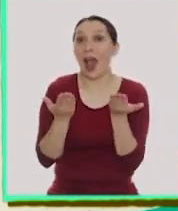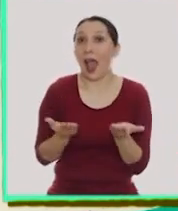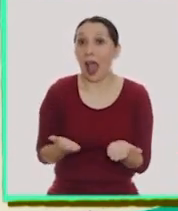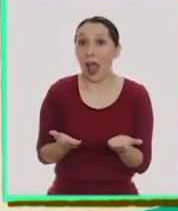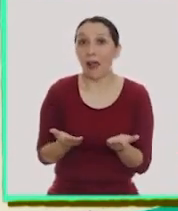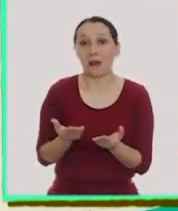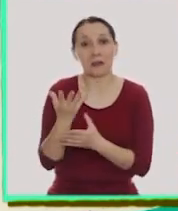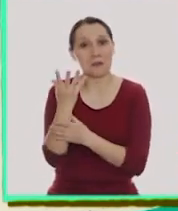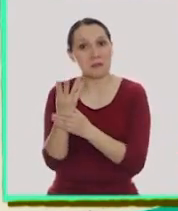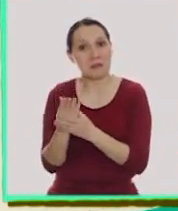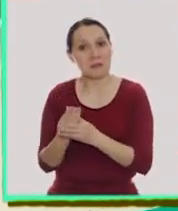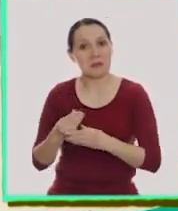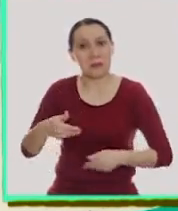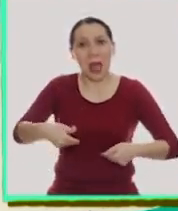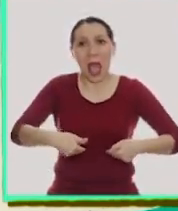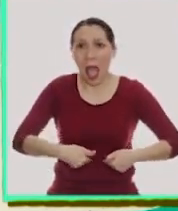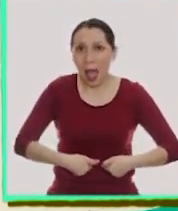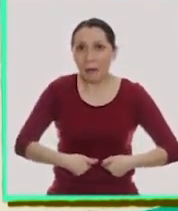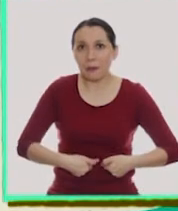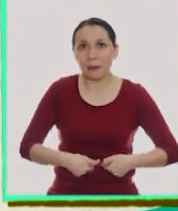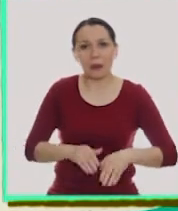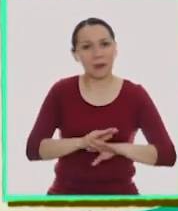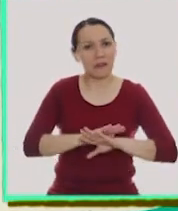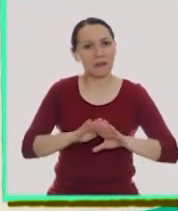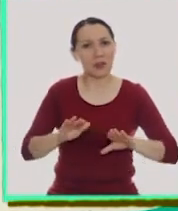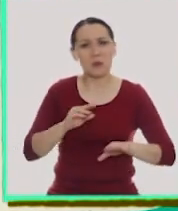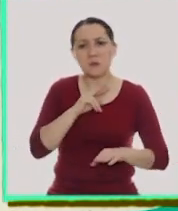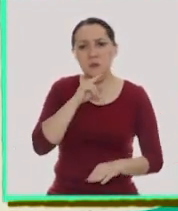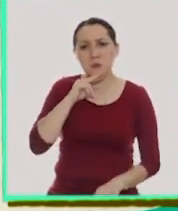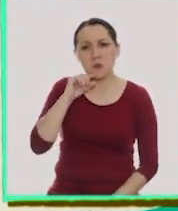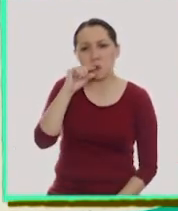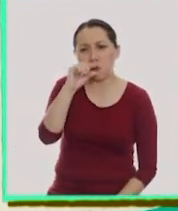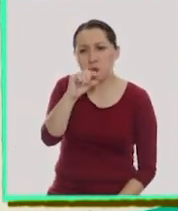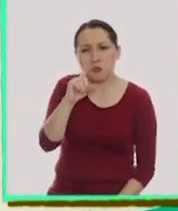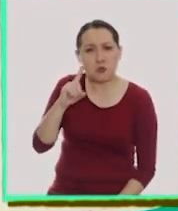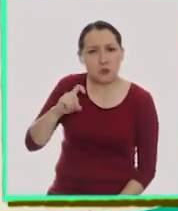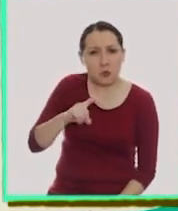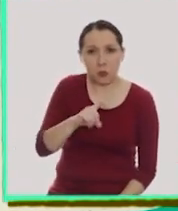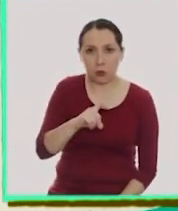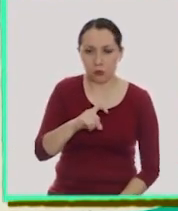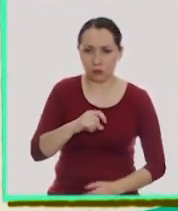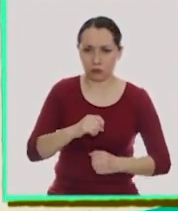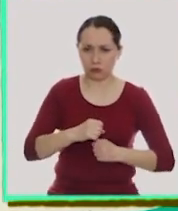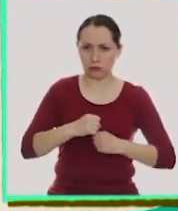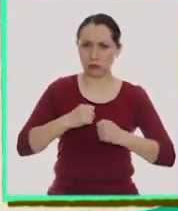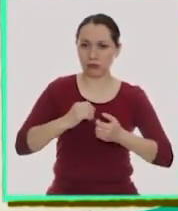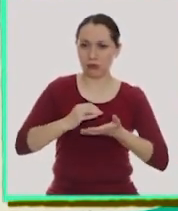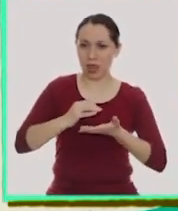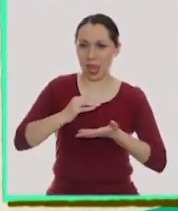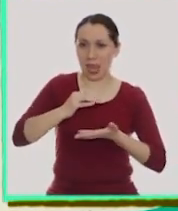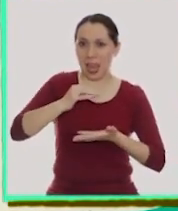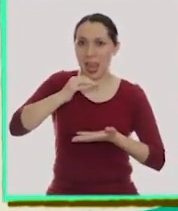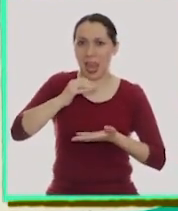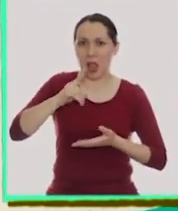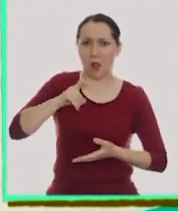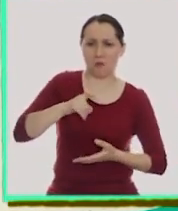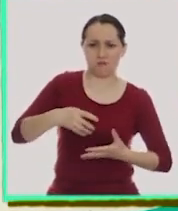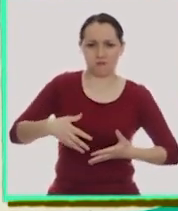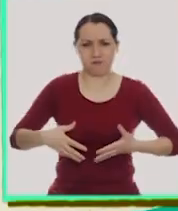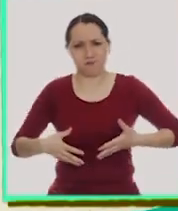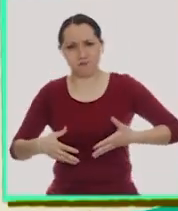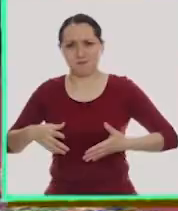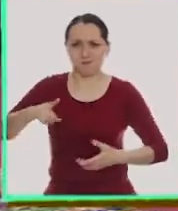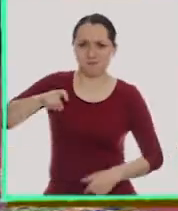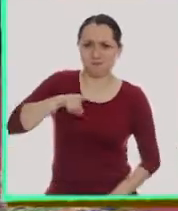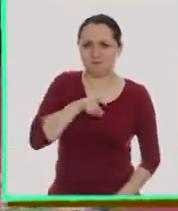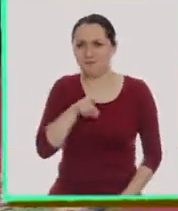Ahora ya no tenía hambre y ya no era una pequeña oruguita. Era una orugota grande y